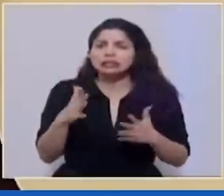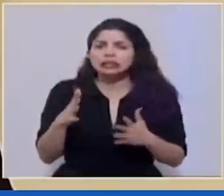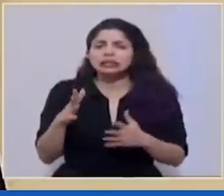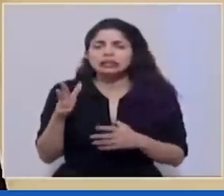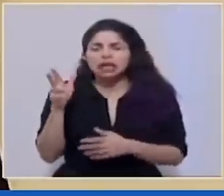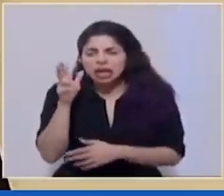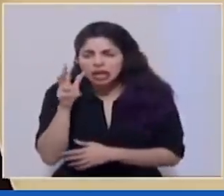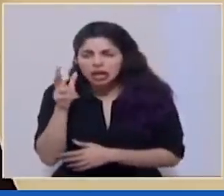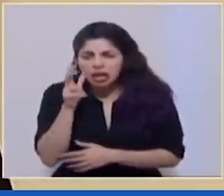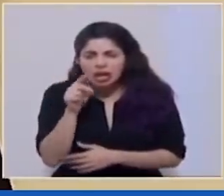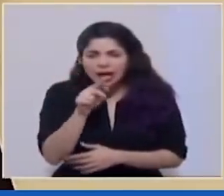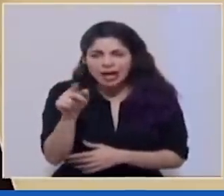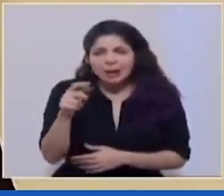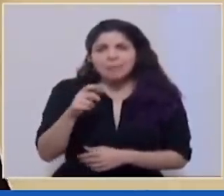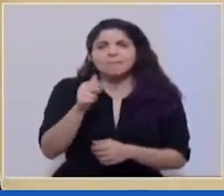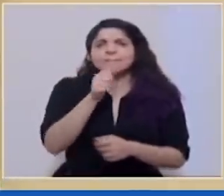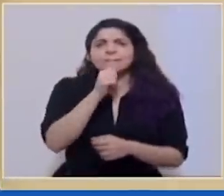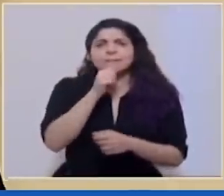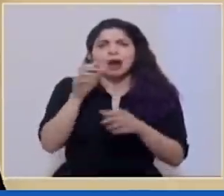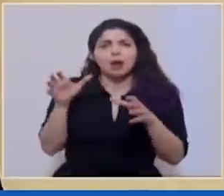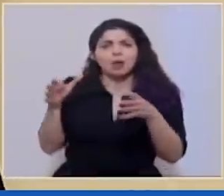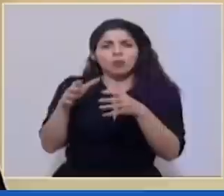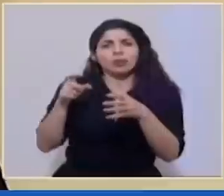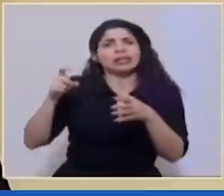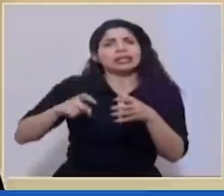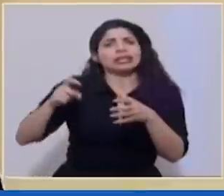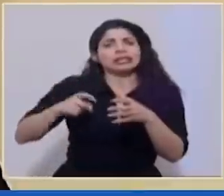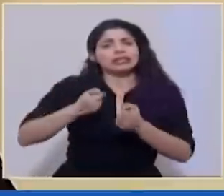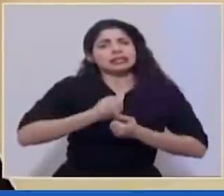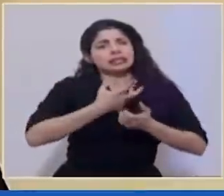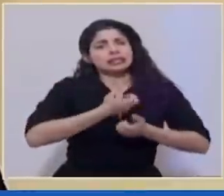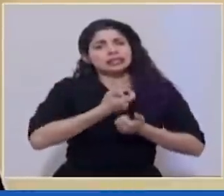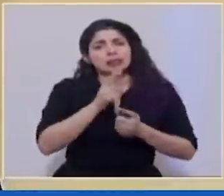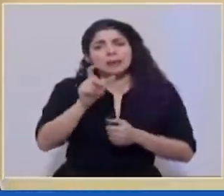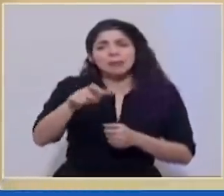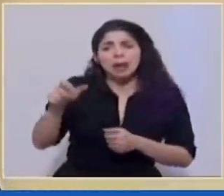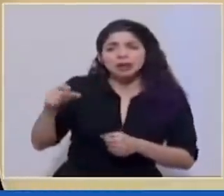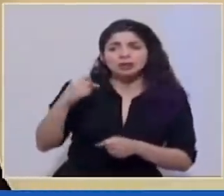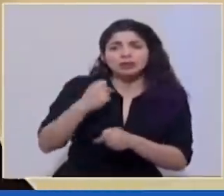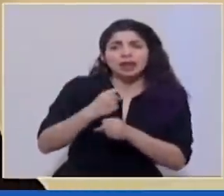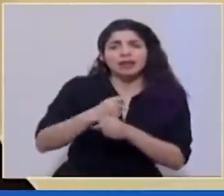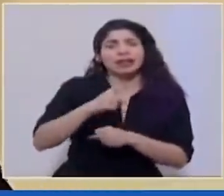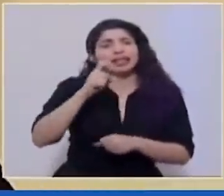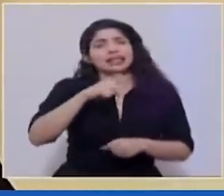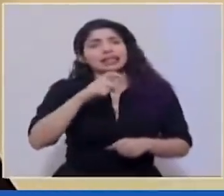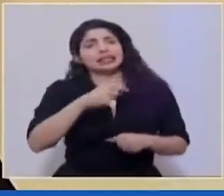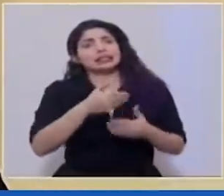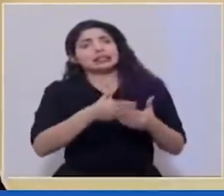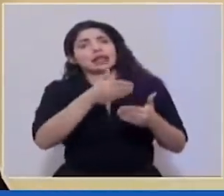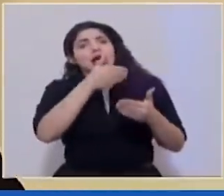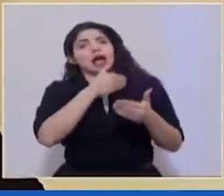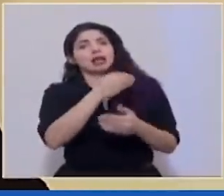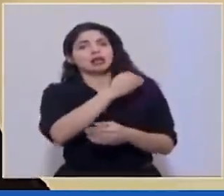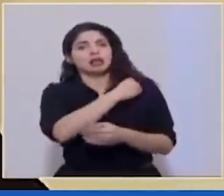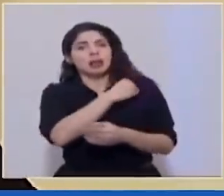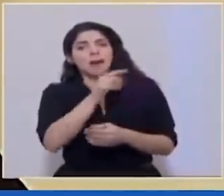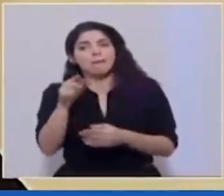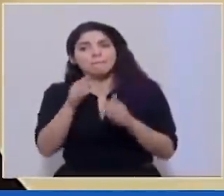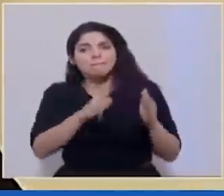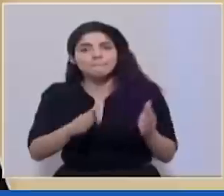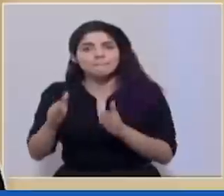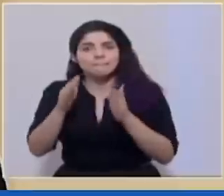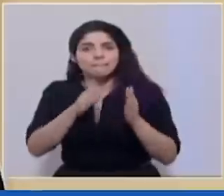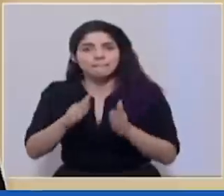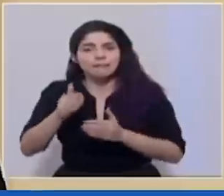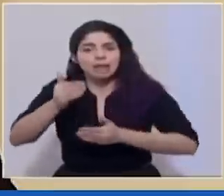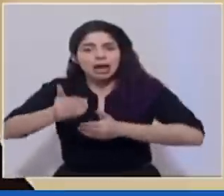también la necesidad del sector privado de poder contar y de las personas trabajadoras con previsibilidad, que puedan planificar una ruta